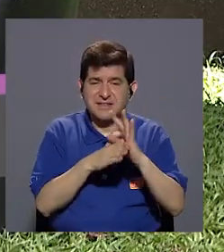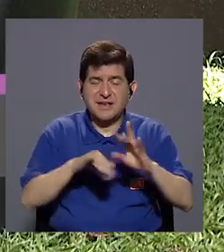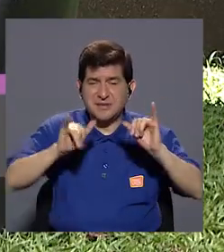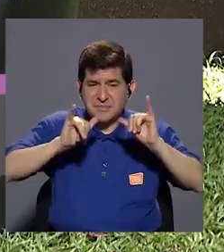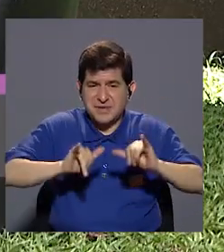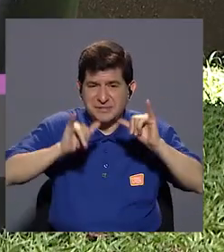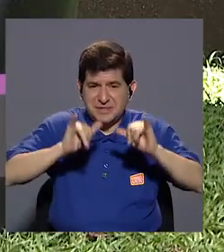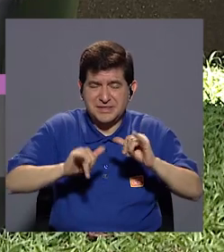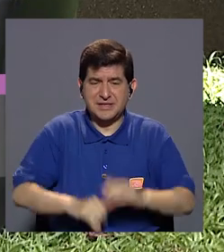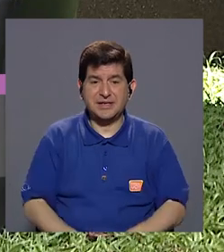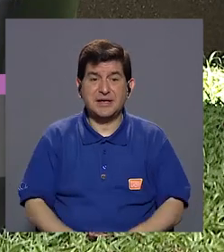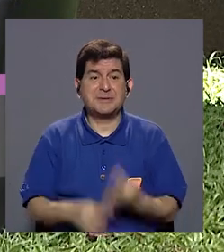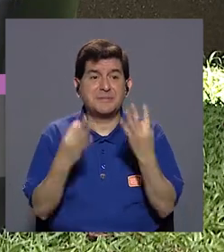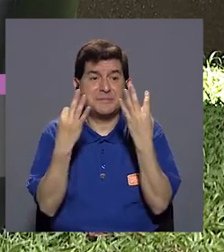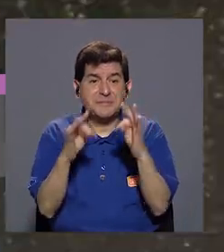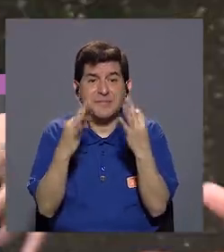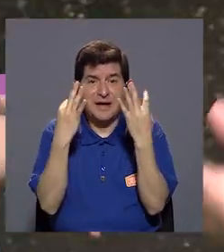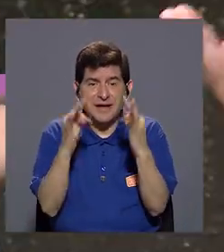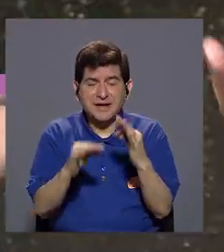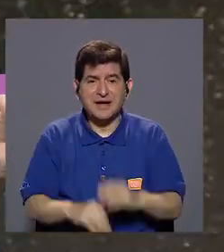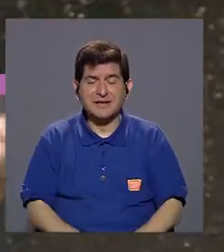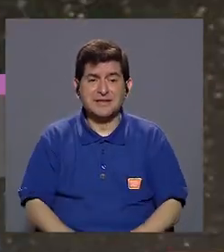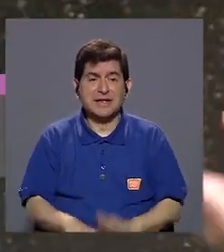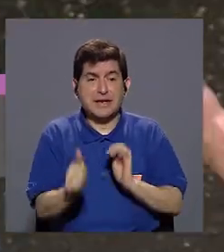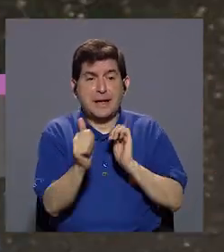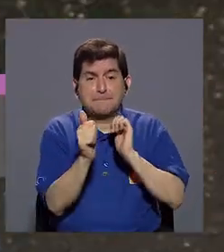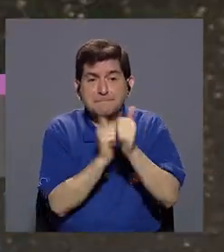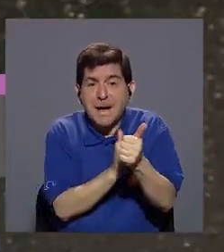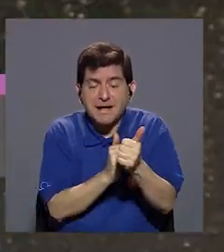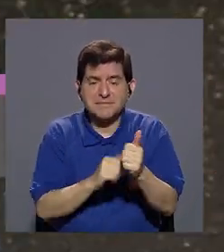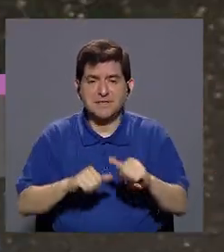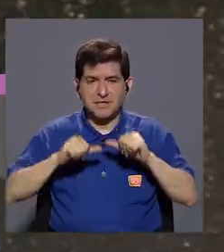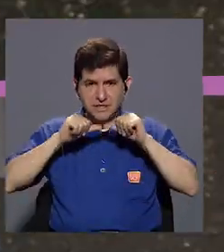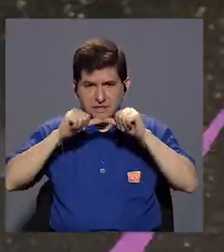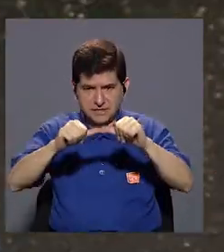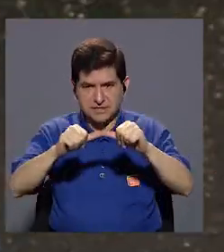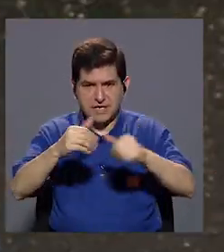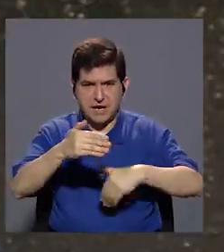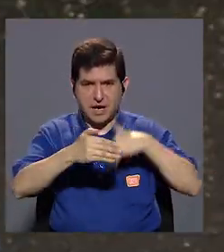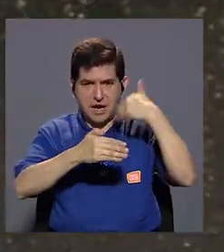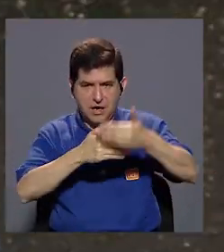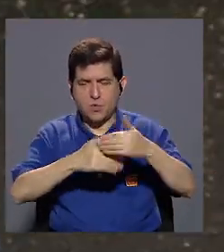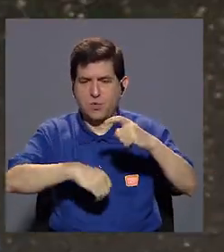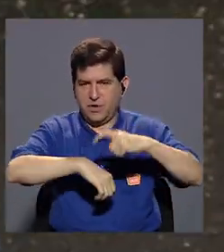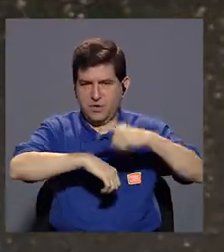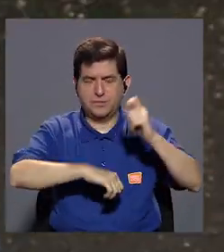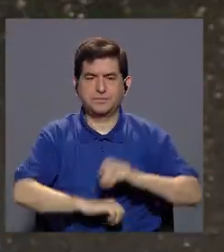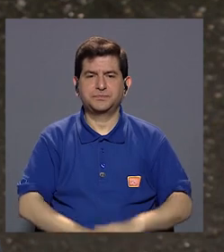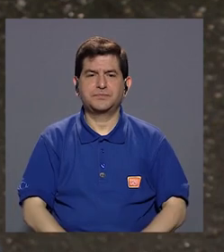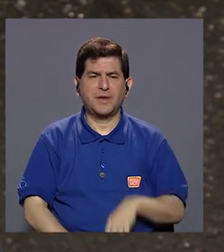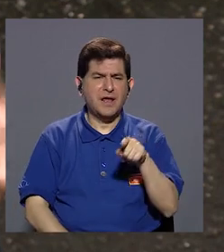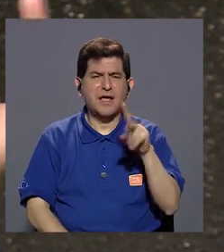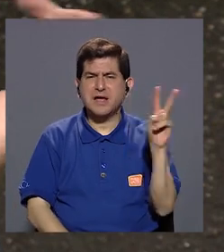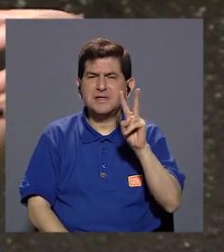para hacerlos, eh, salir, pasar o salir adelante, ¿verdad? En ese periodo, ¿verdad? Y esos virus, ¿cómo, cuáles son como los